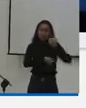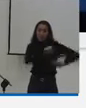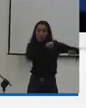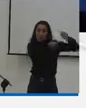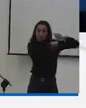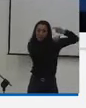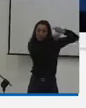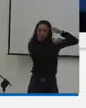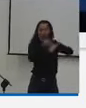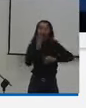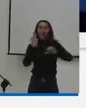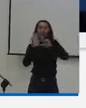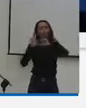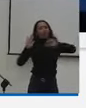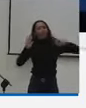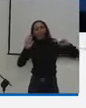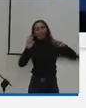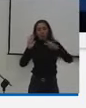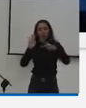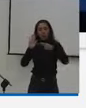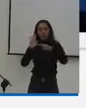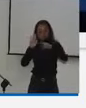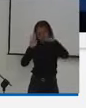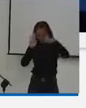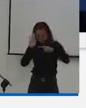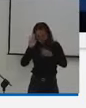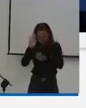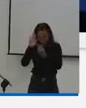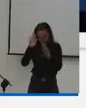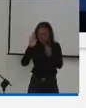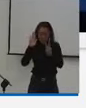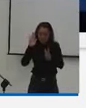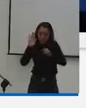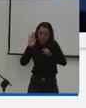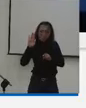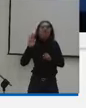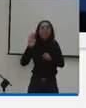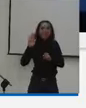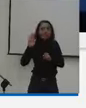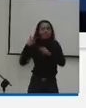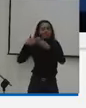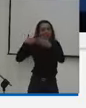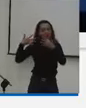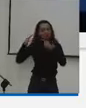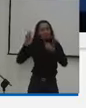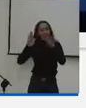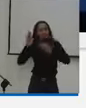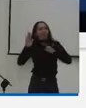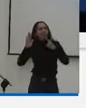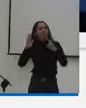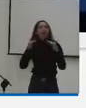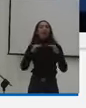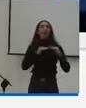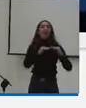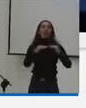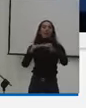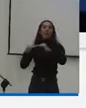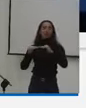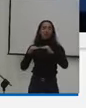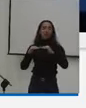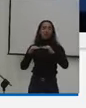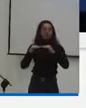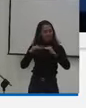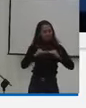de esta iniciativa legislativa en el numeral ocho habla sobre el principio de la equidad